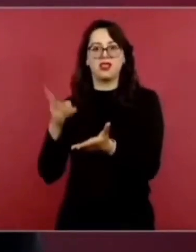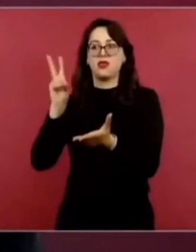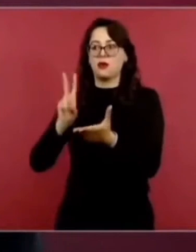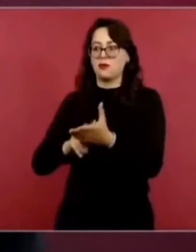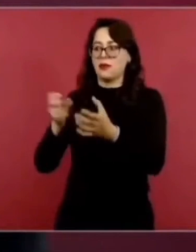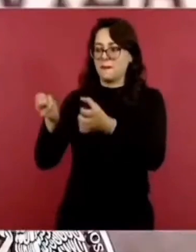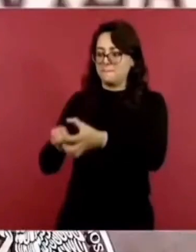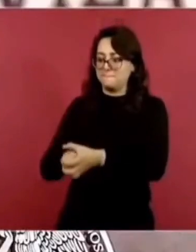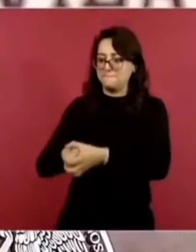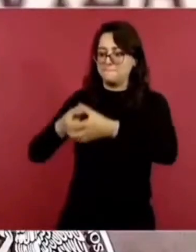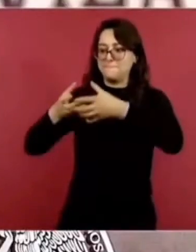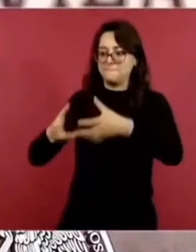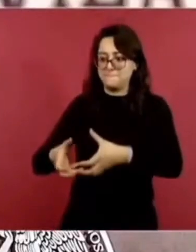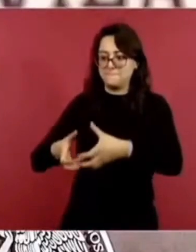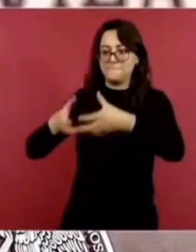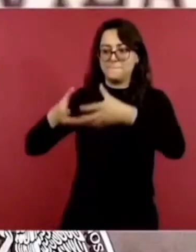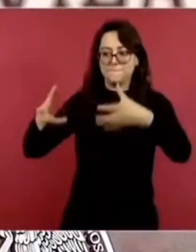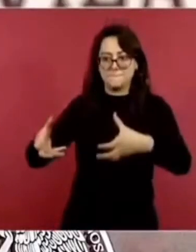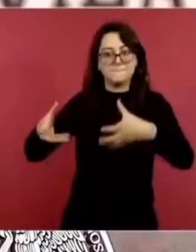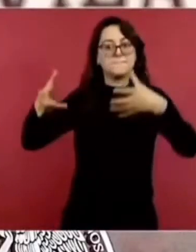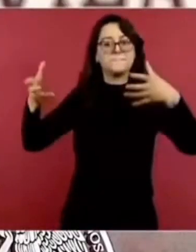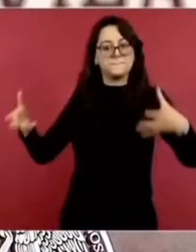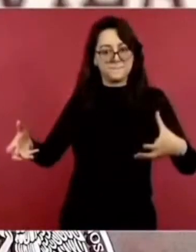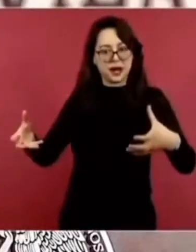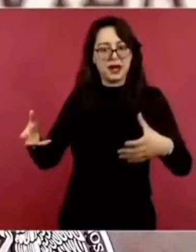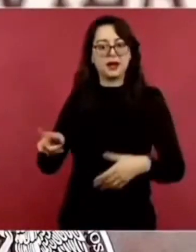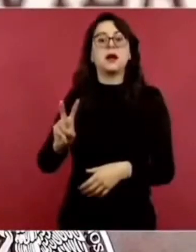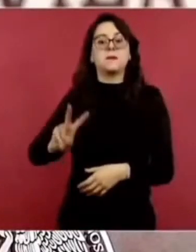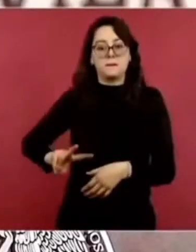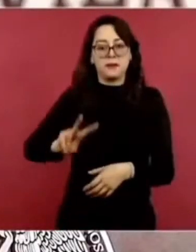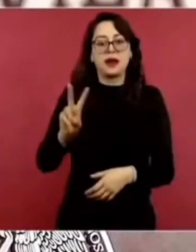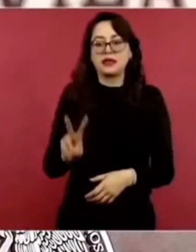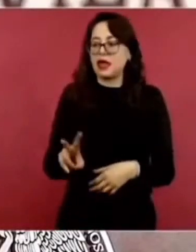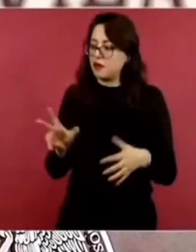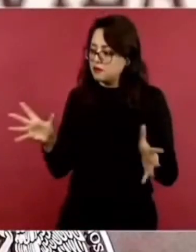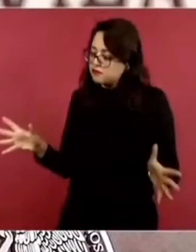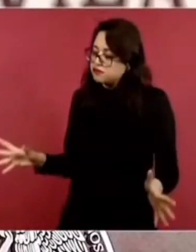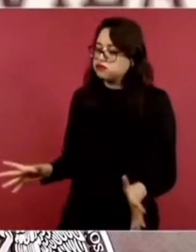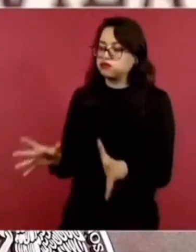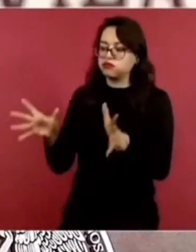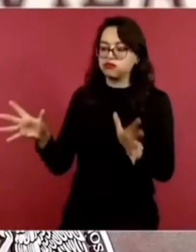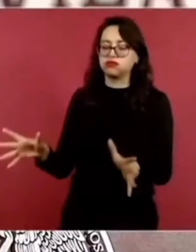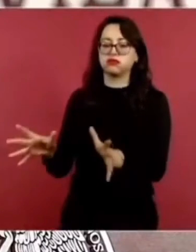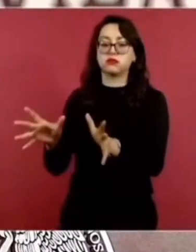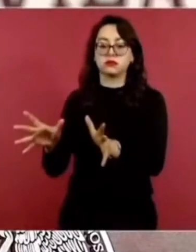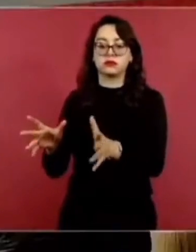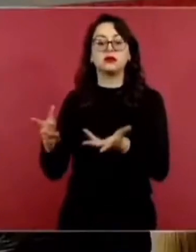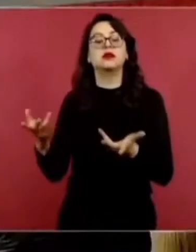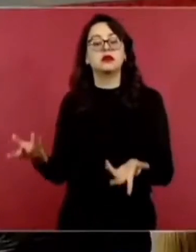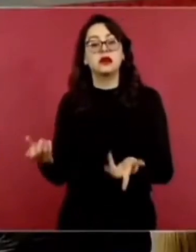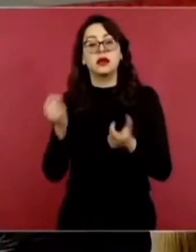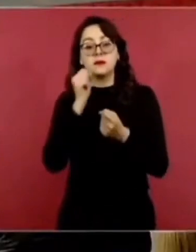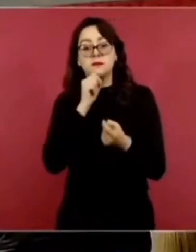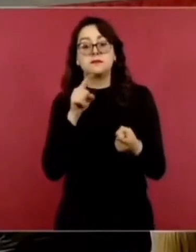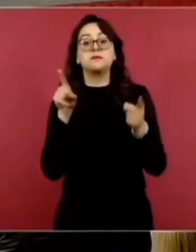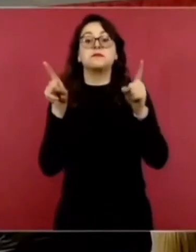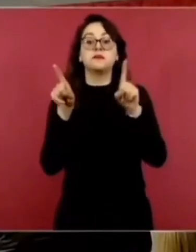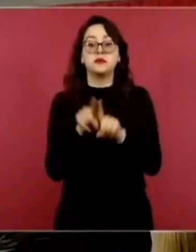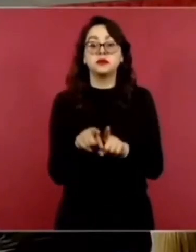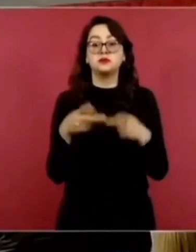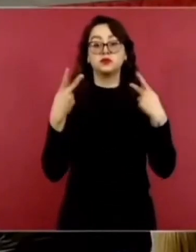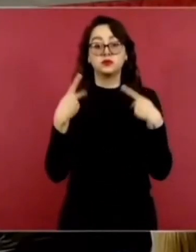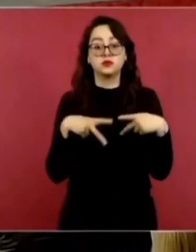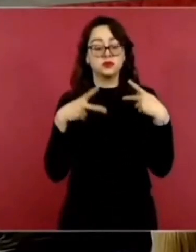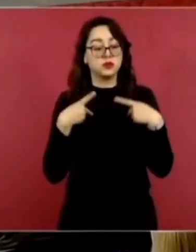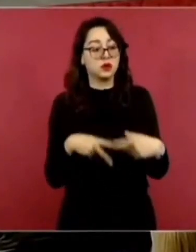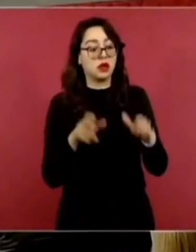ámbito. Hay que abatir también este rezago tan importante en la seguridad laboral y